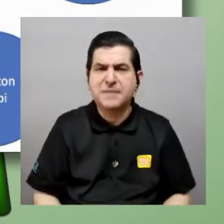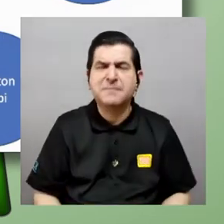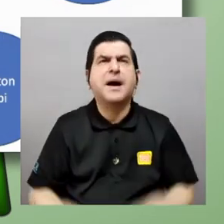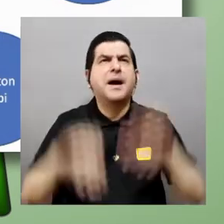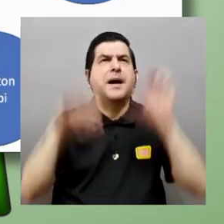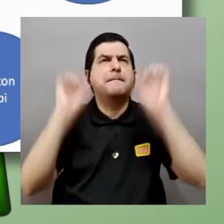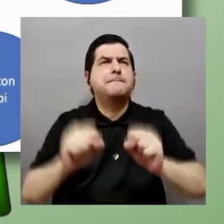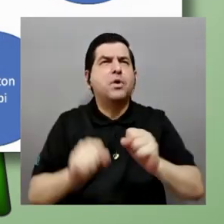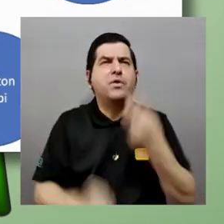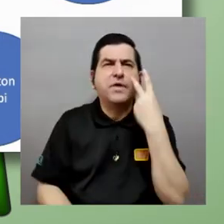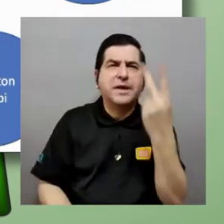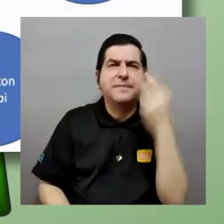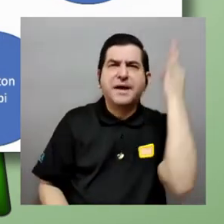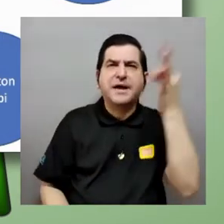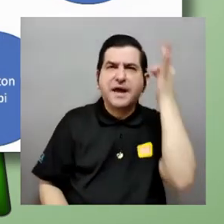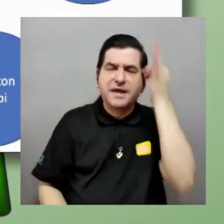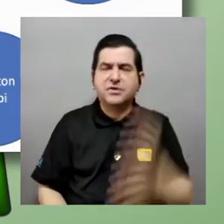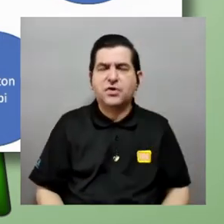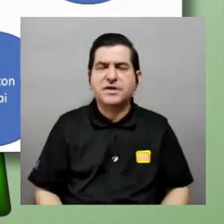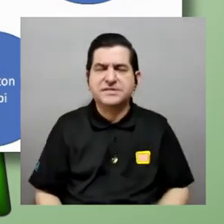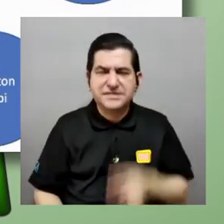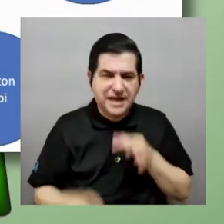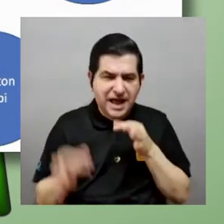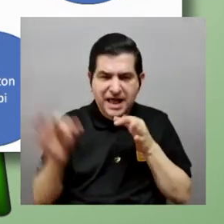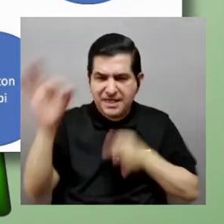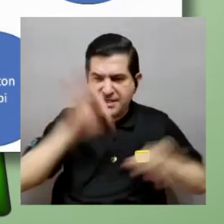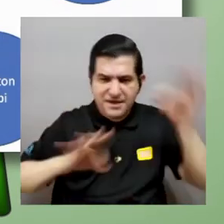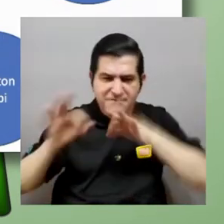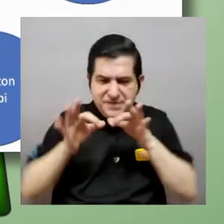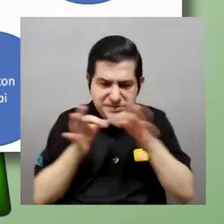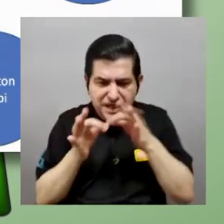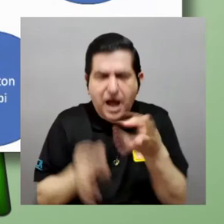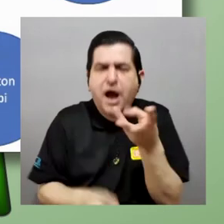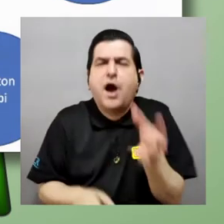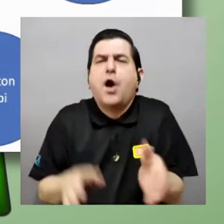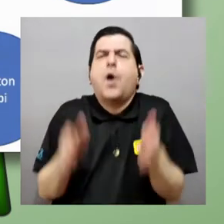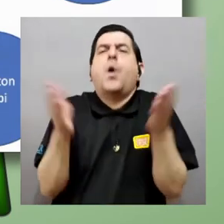sencillo ¿cómo se podría ver en la teoría de la de partículas?